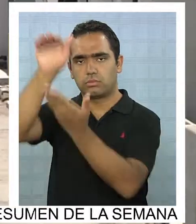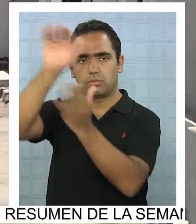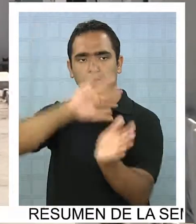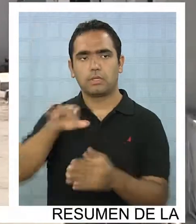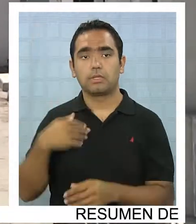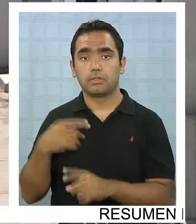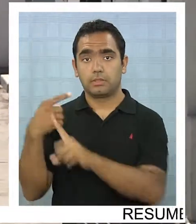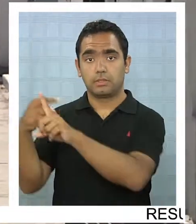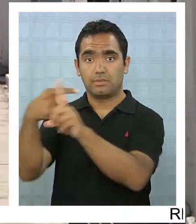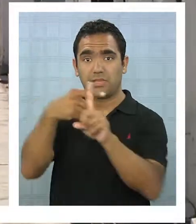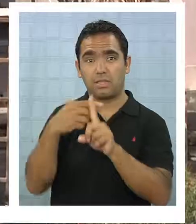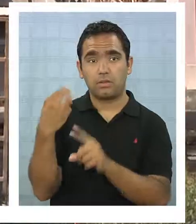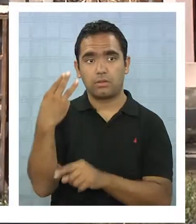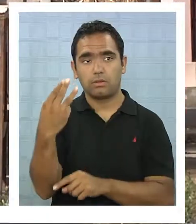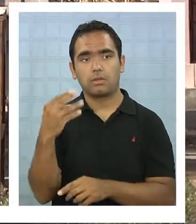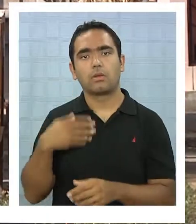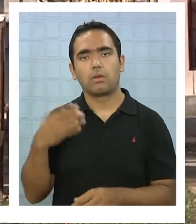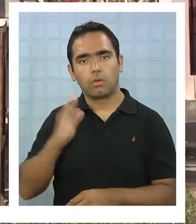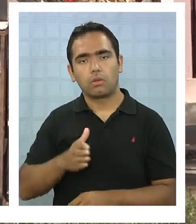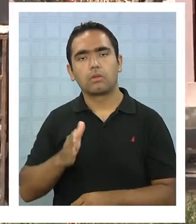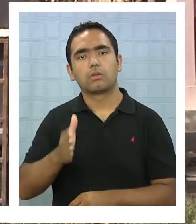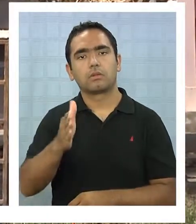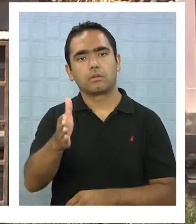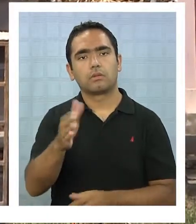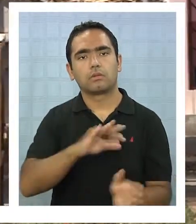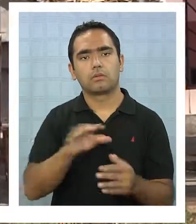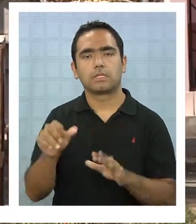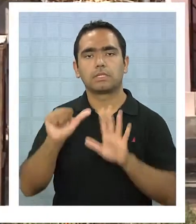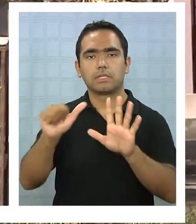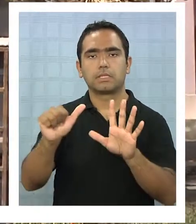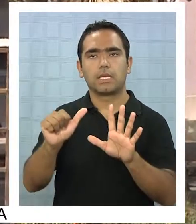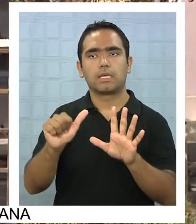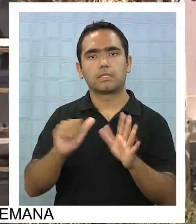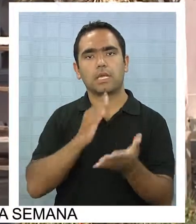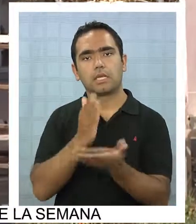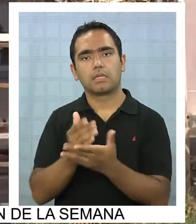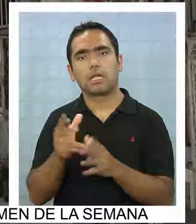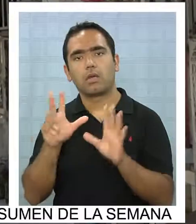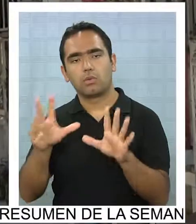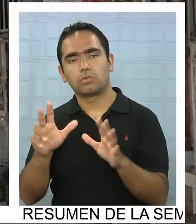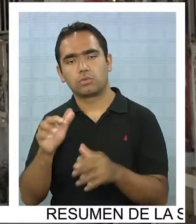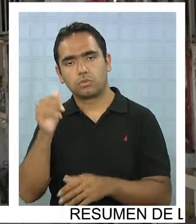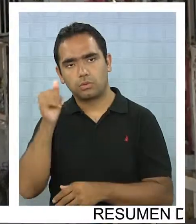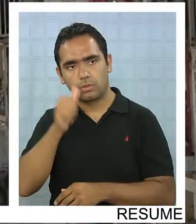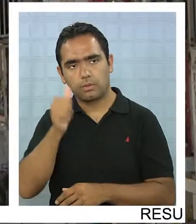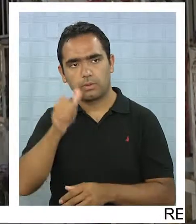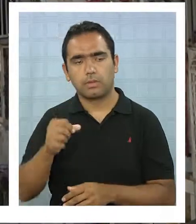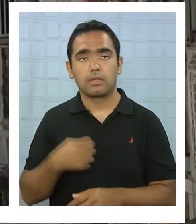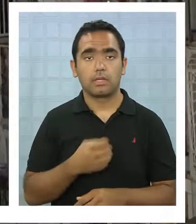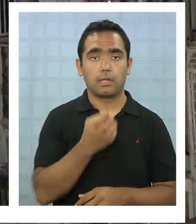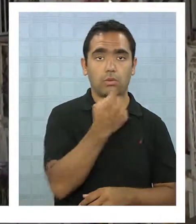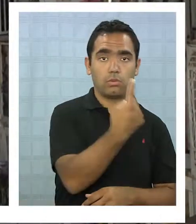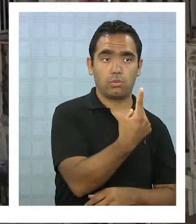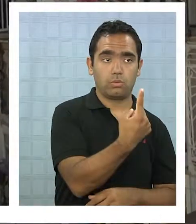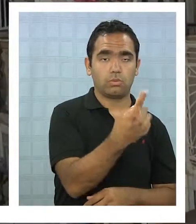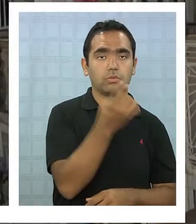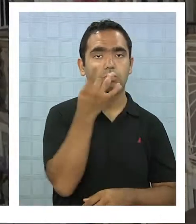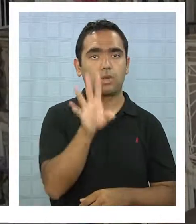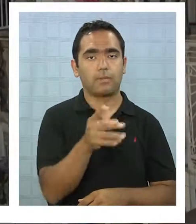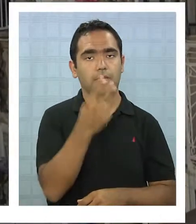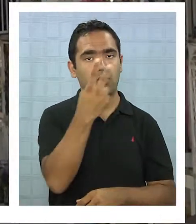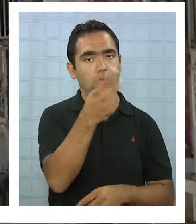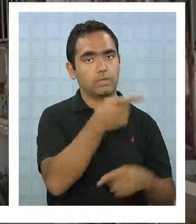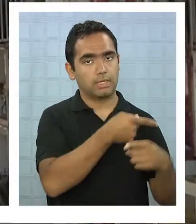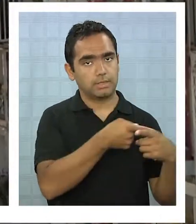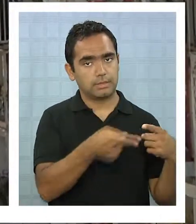3 aún sigue recibiendo sepultaciones entre 6 y 8 diarias, mientras que el 1 recibe casi 2 semanales. Sin